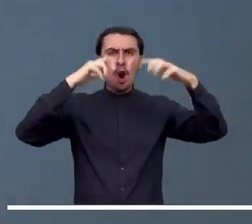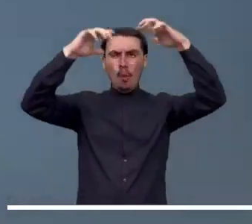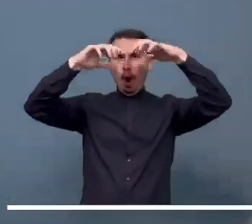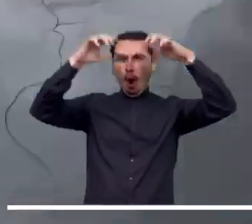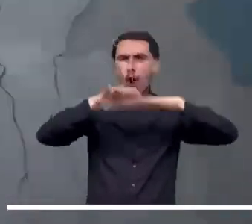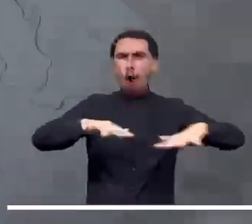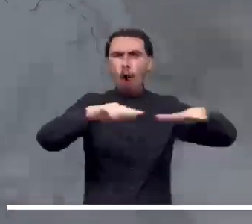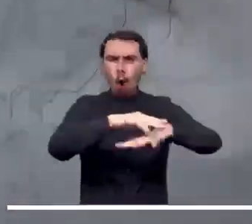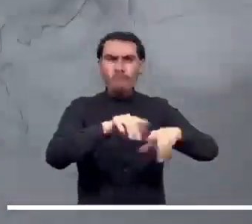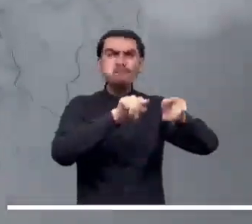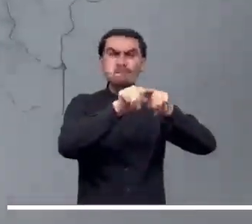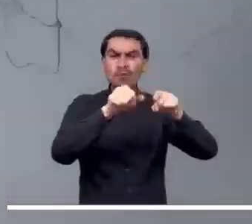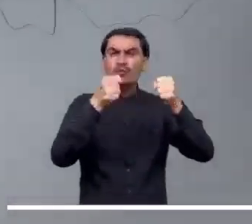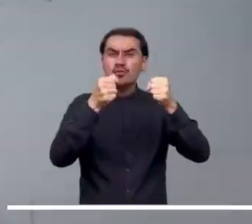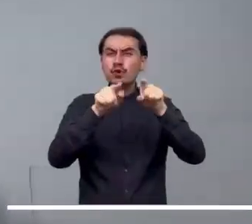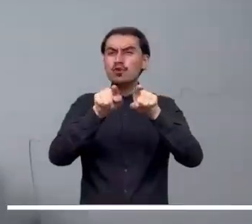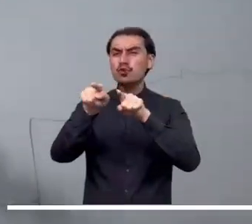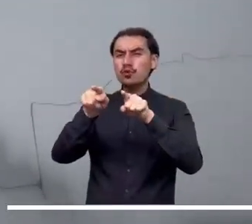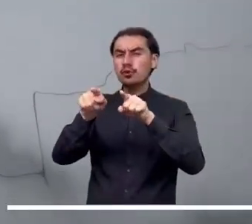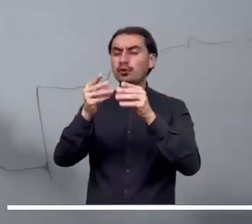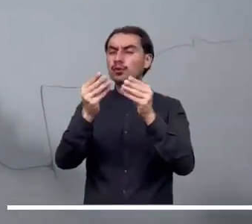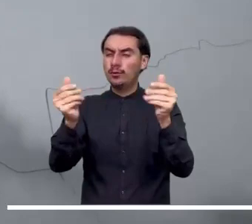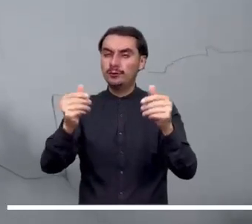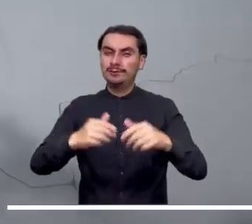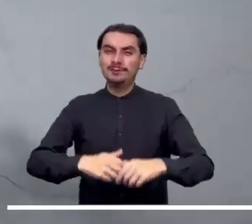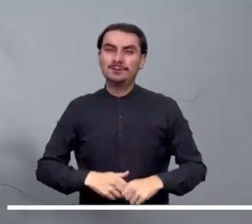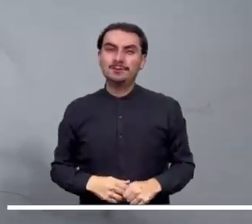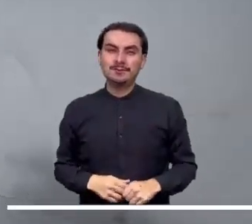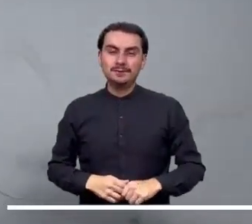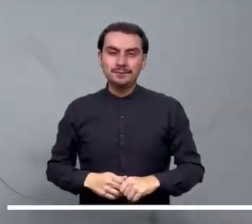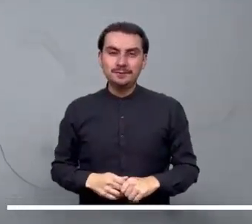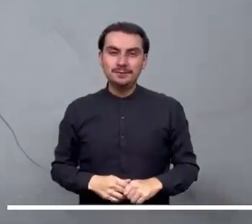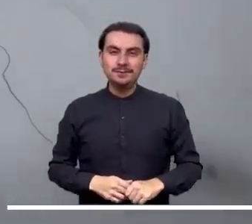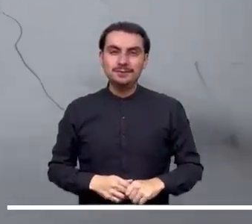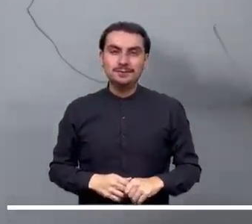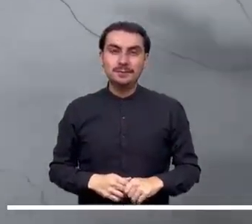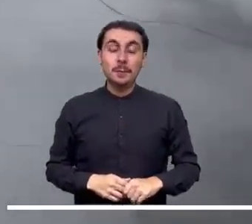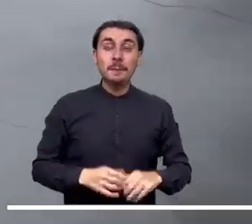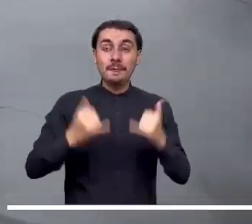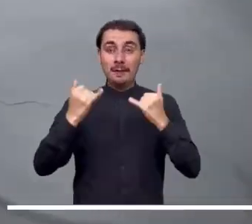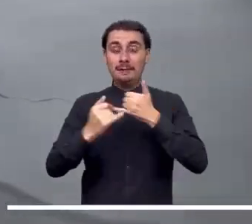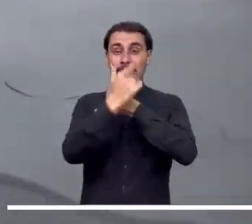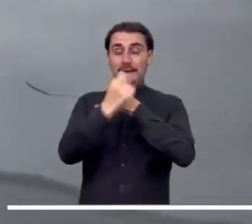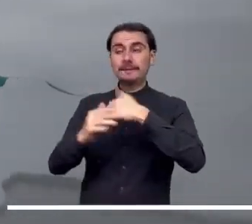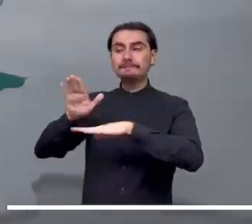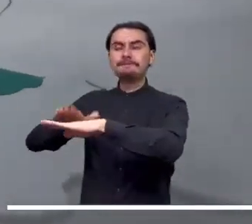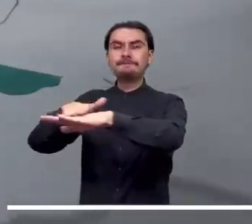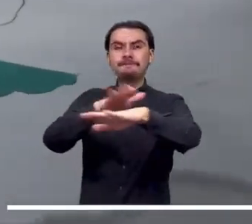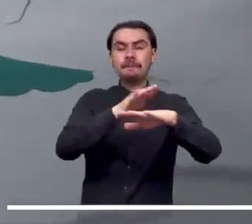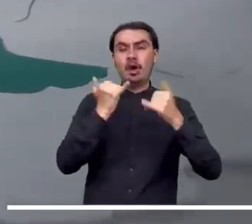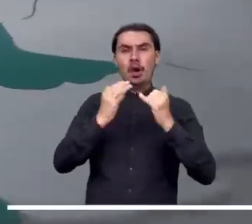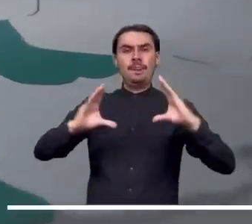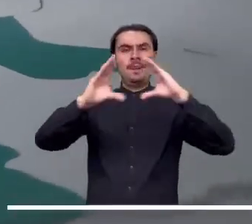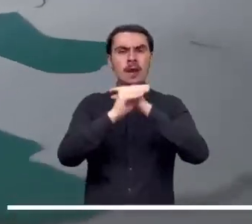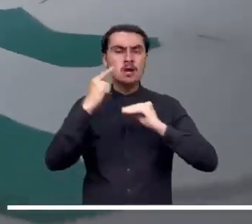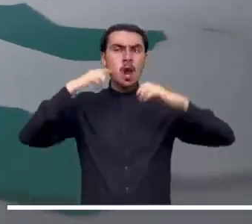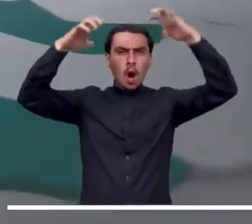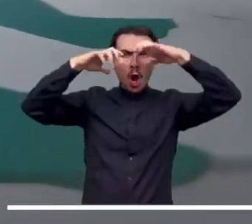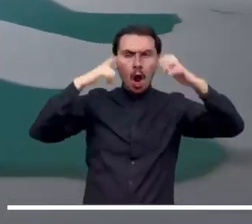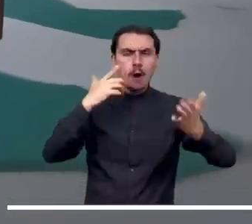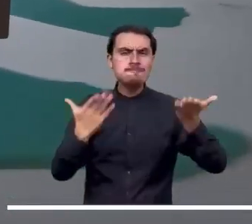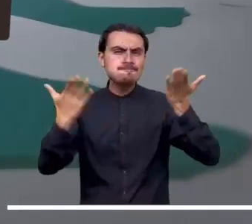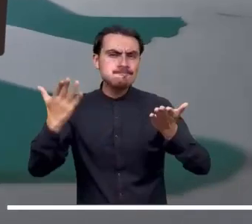-nuladas. En el Pacífico las precipitaciones serían de baja intensidad y se advierten en el oriente de Chocó,